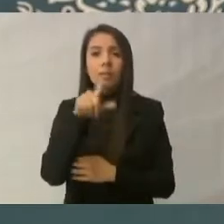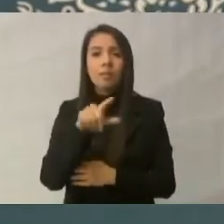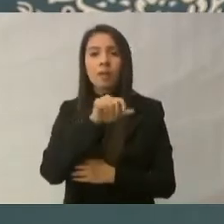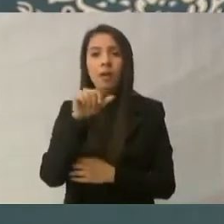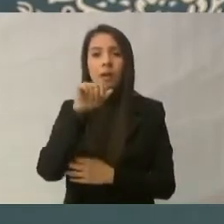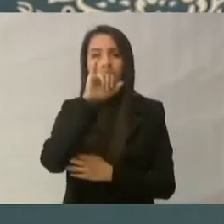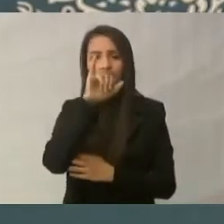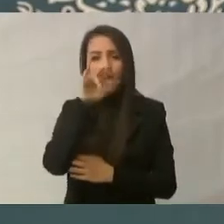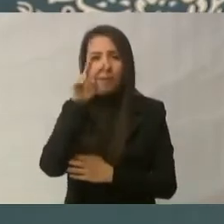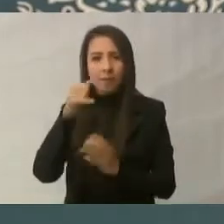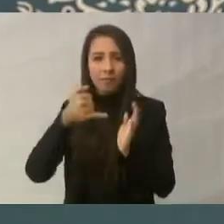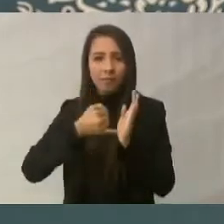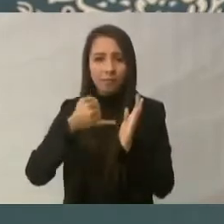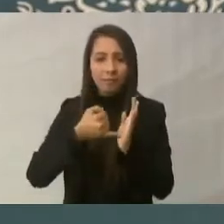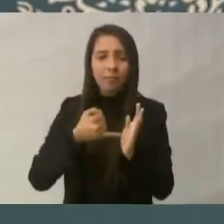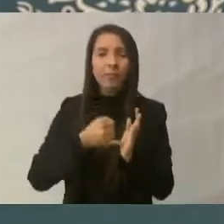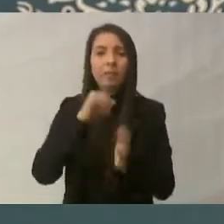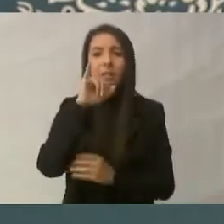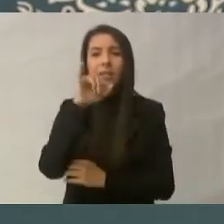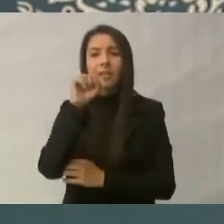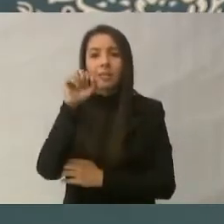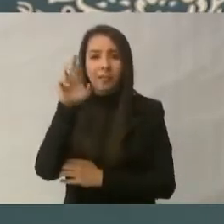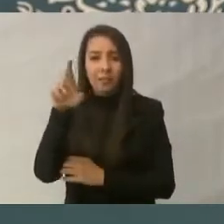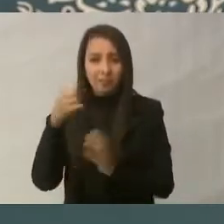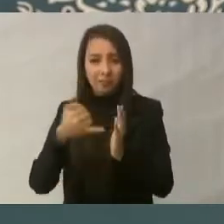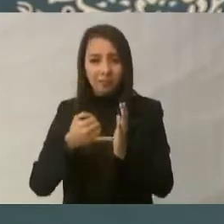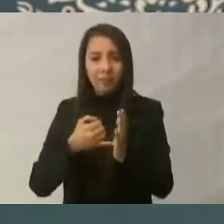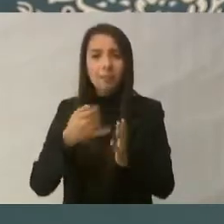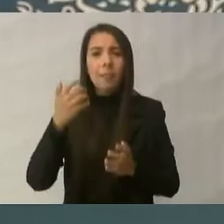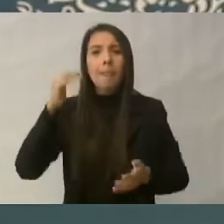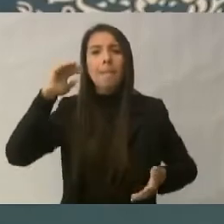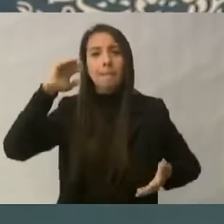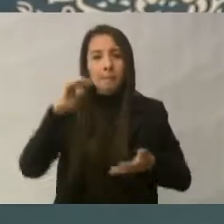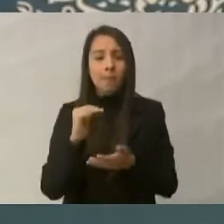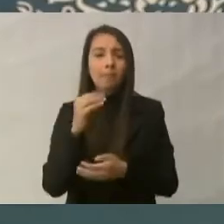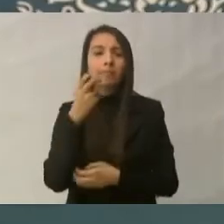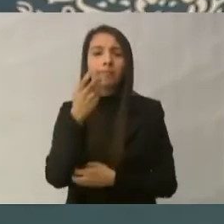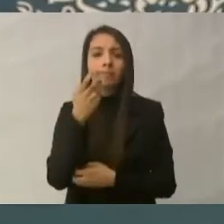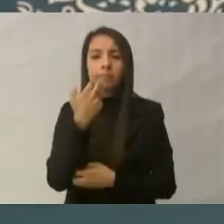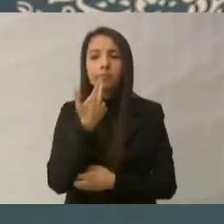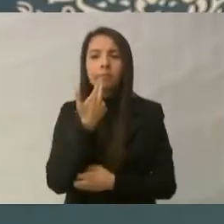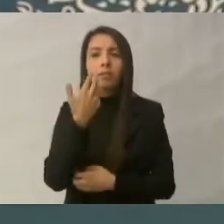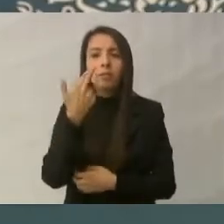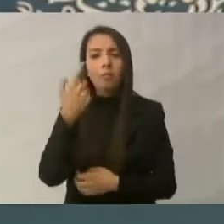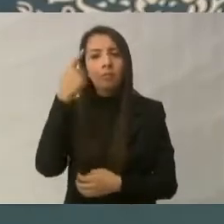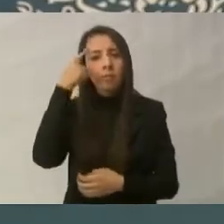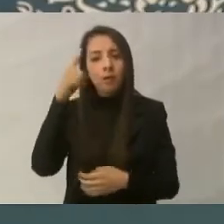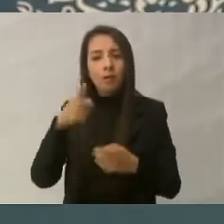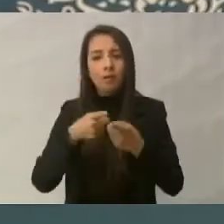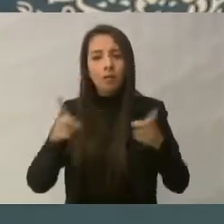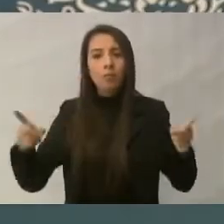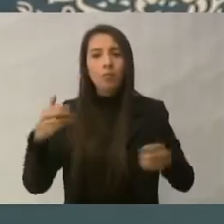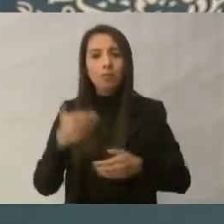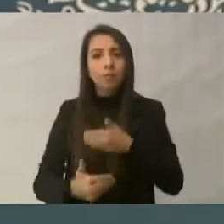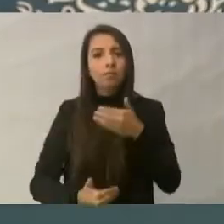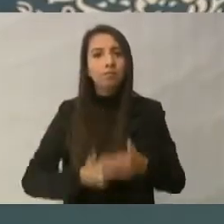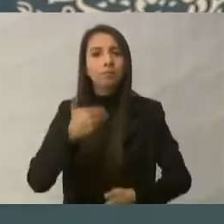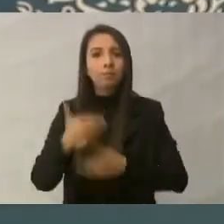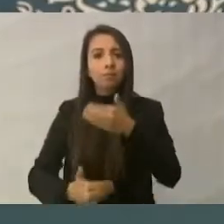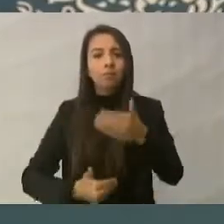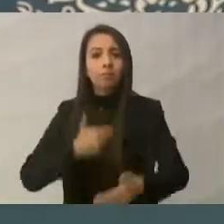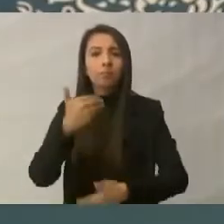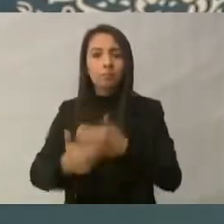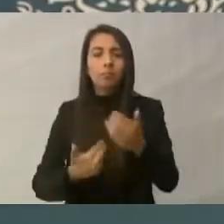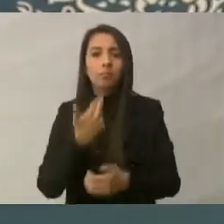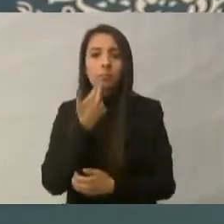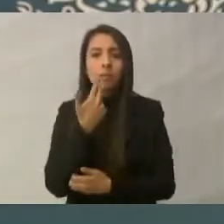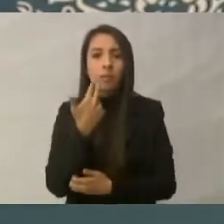IVA y ESR son condiciones favorables para que cosechar frutos de desarrollo, para cosechar los frutos de desarrollo